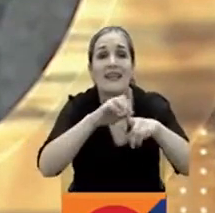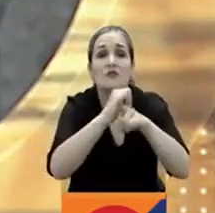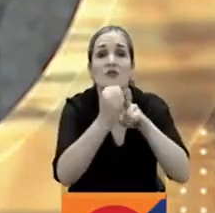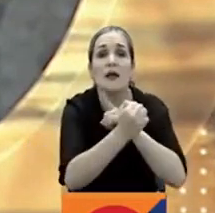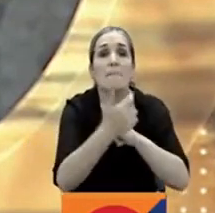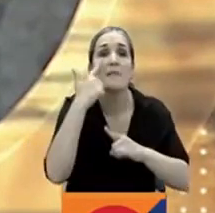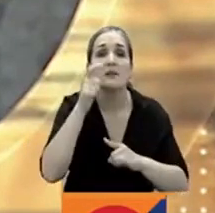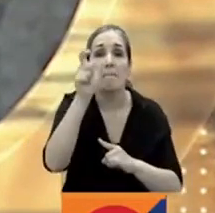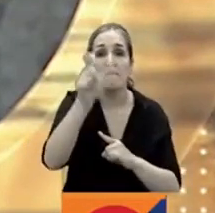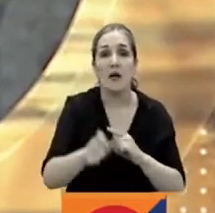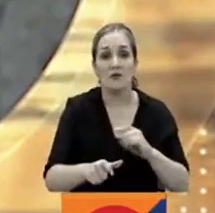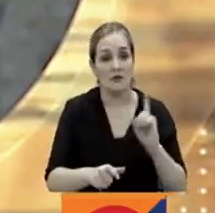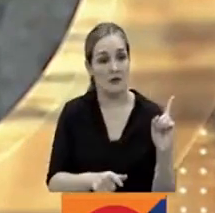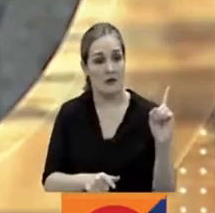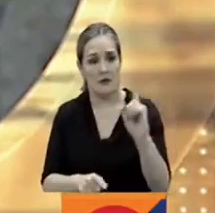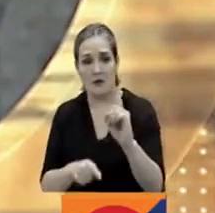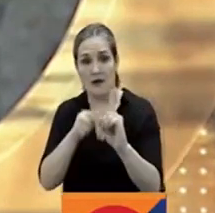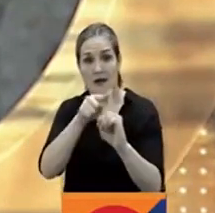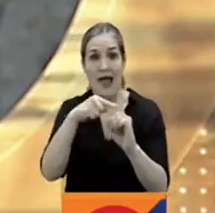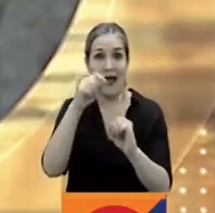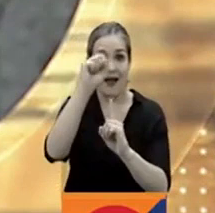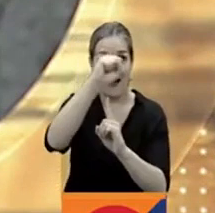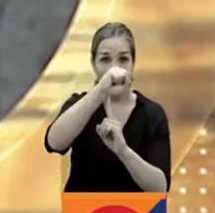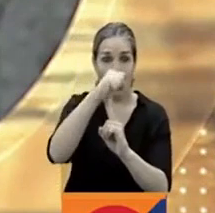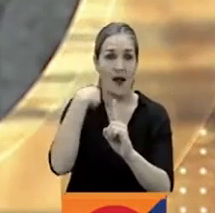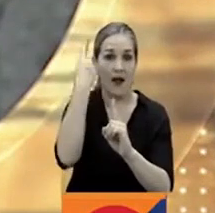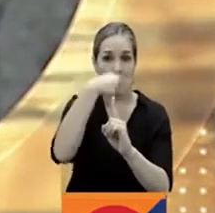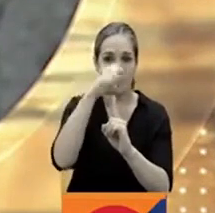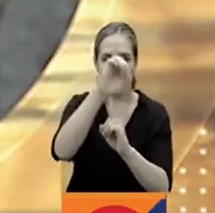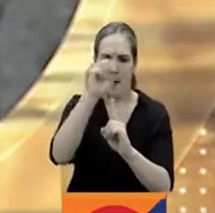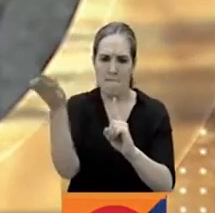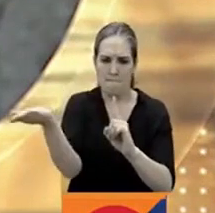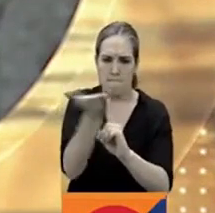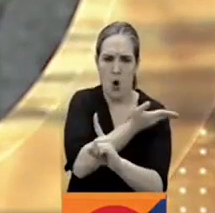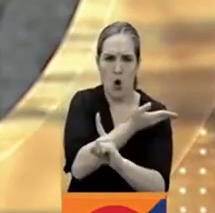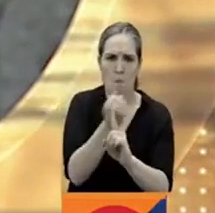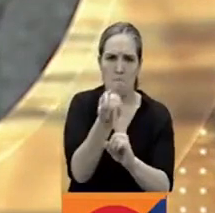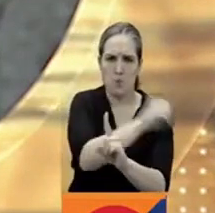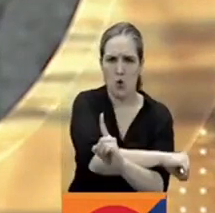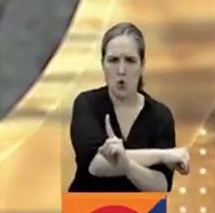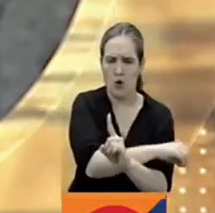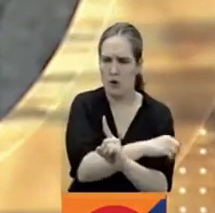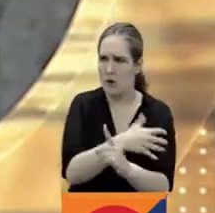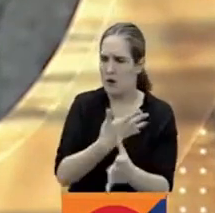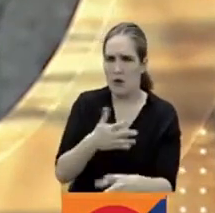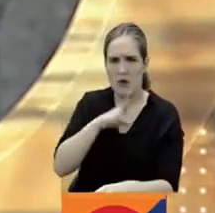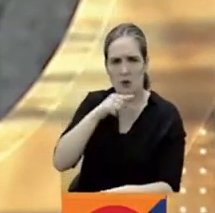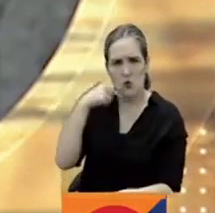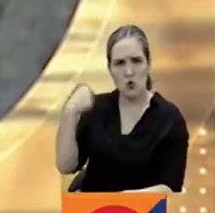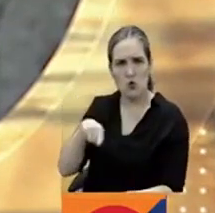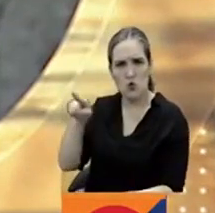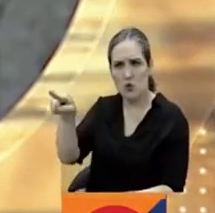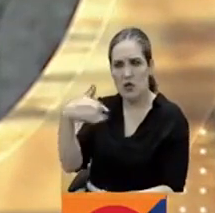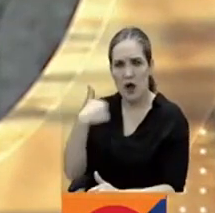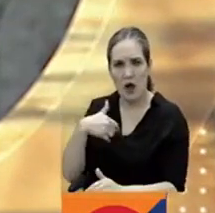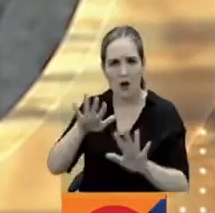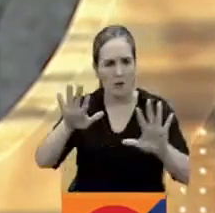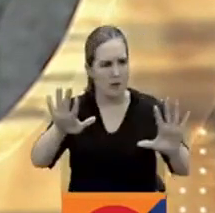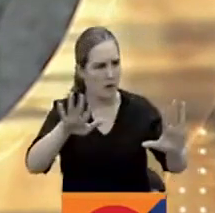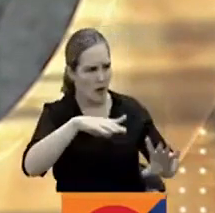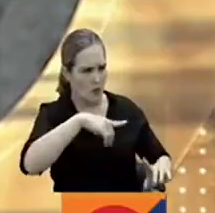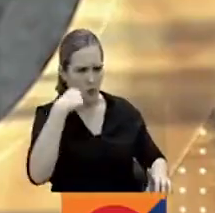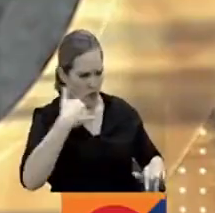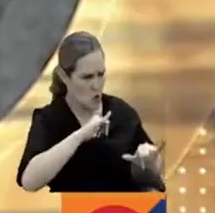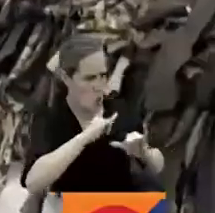decapitación de un soldado ucraniano a manos de militares rusos. El portavoz del presidente Vladimir Putin exige comprobar la autenticidad del